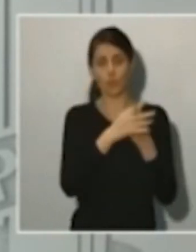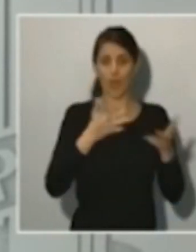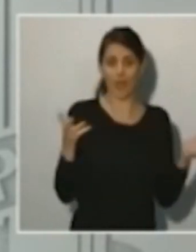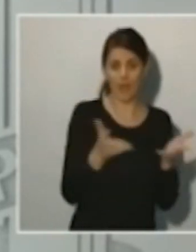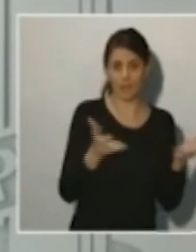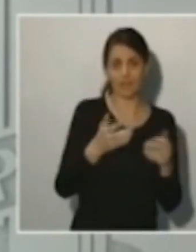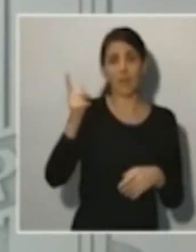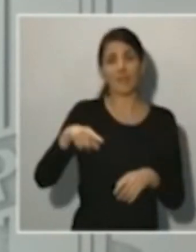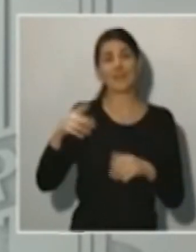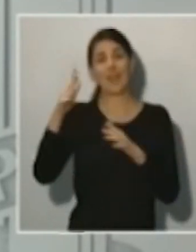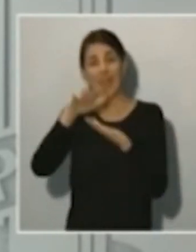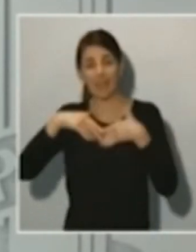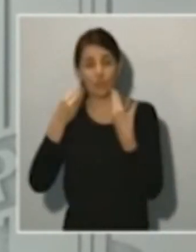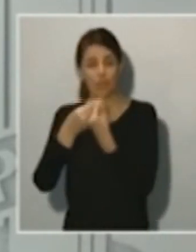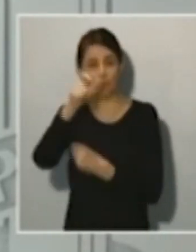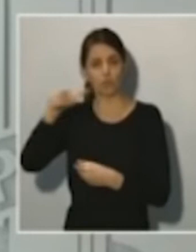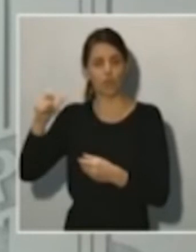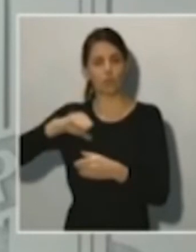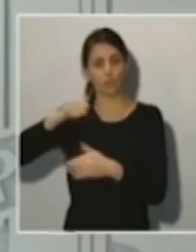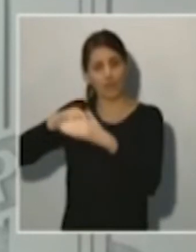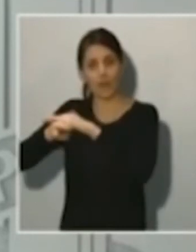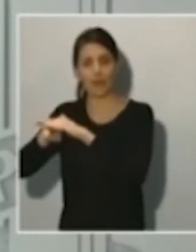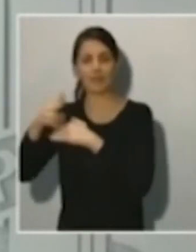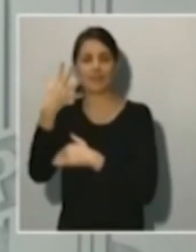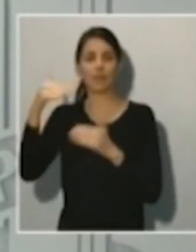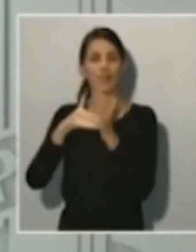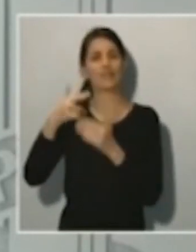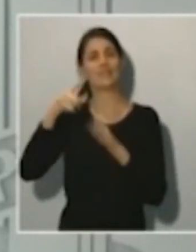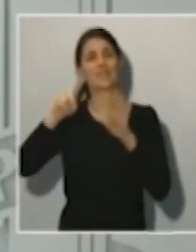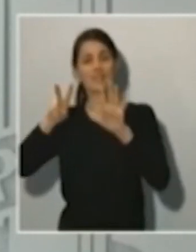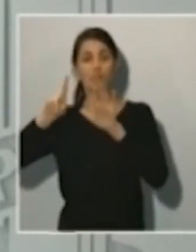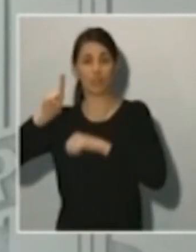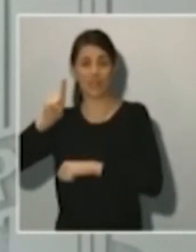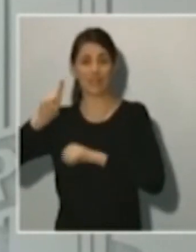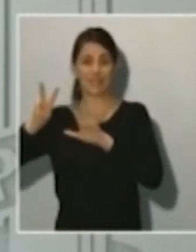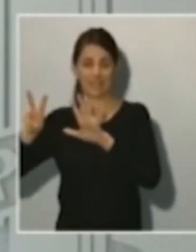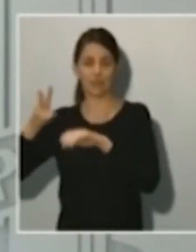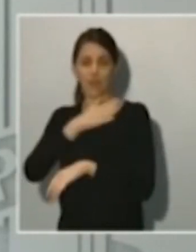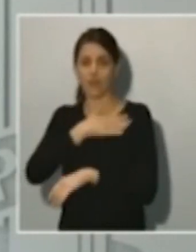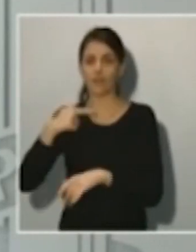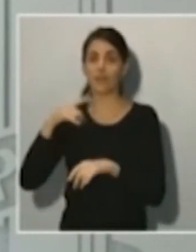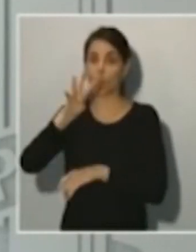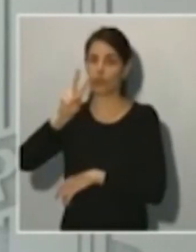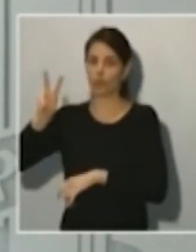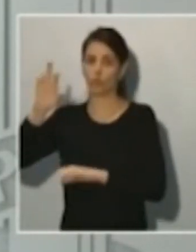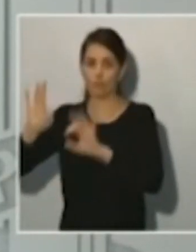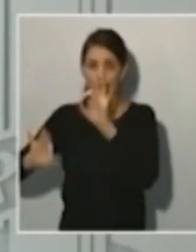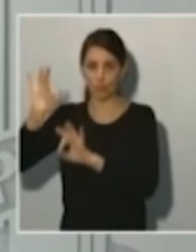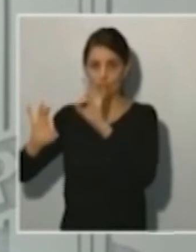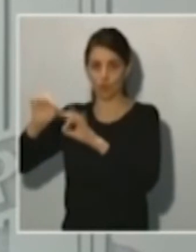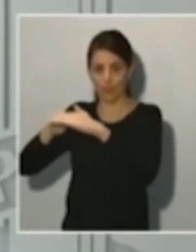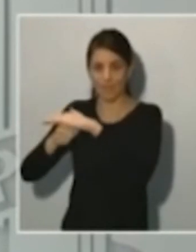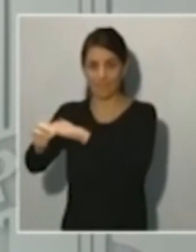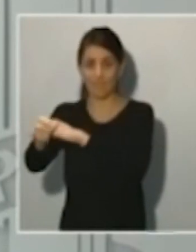.717. Es una tasa de hospitalización global del 42%, lo que implica que el resto de los